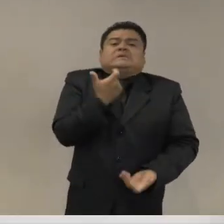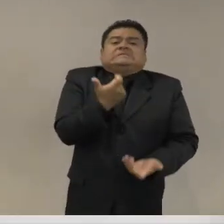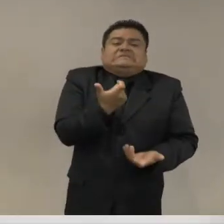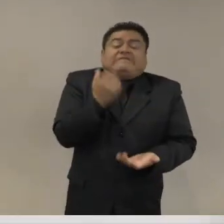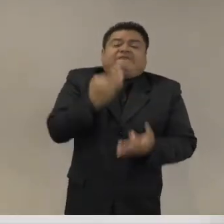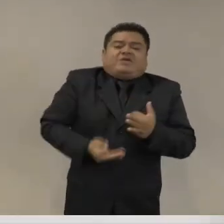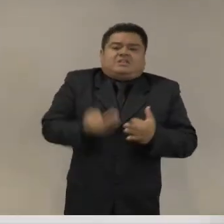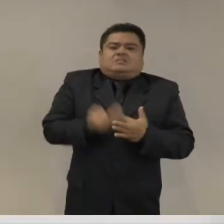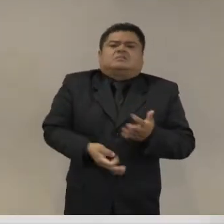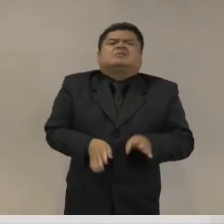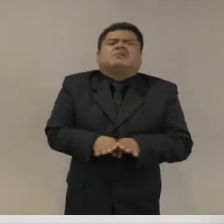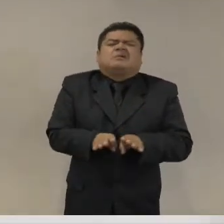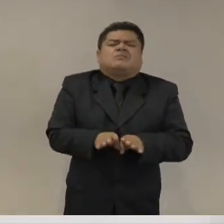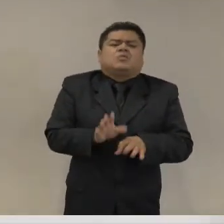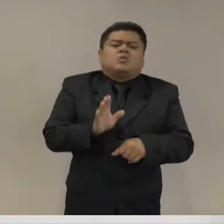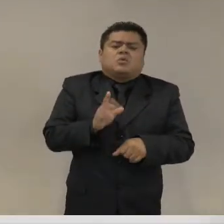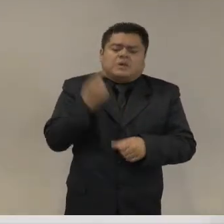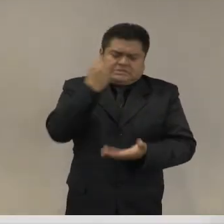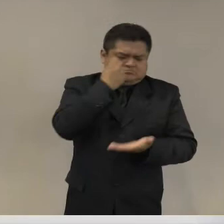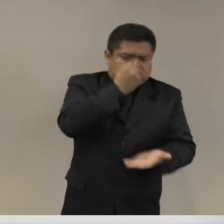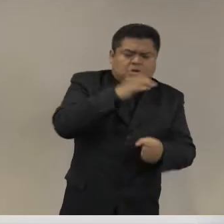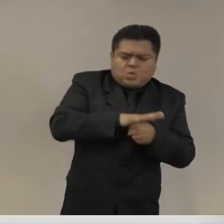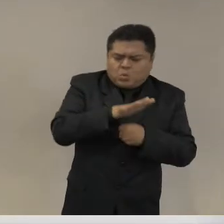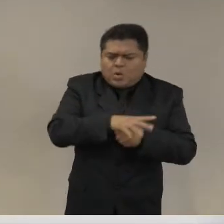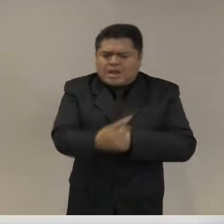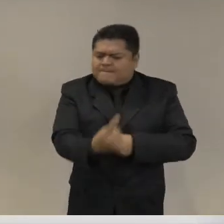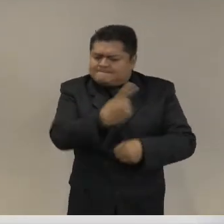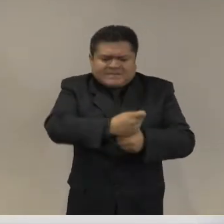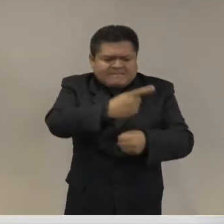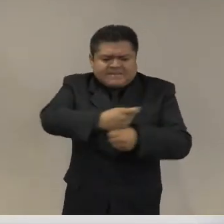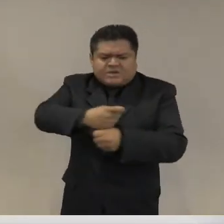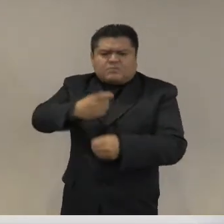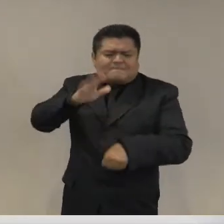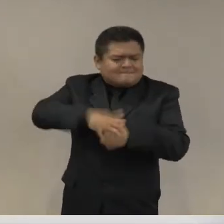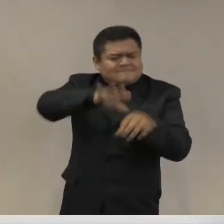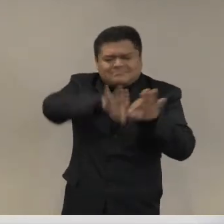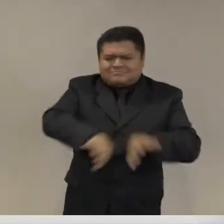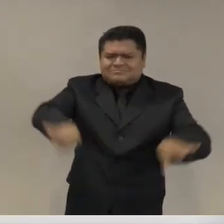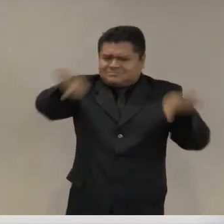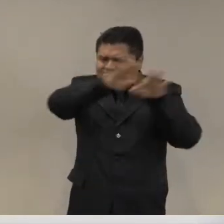¿cómo priorizar el gasto en relación a esos pilares?